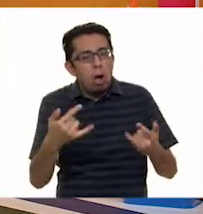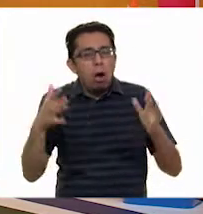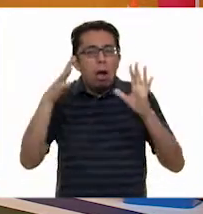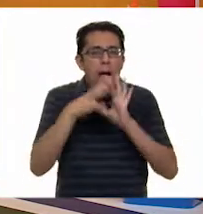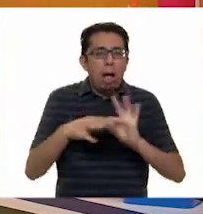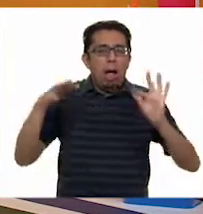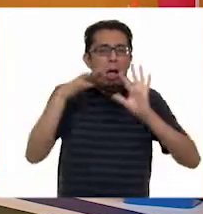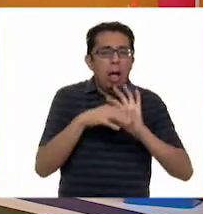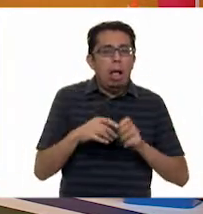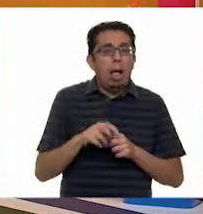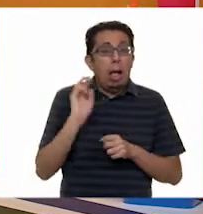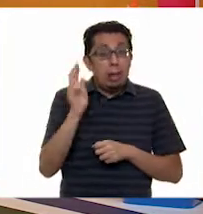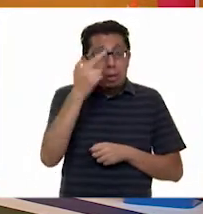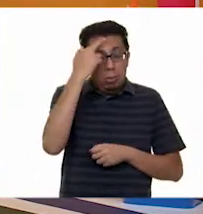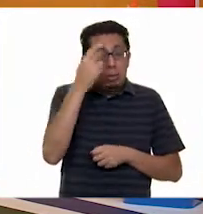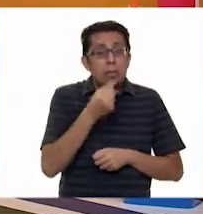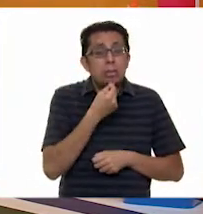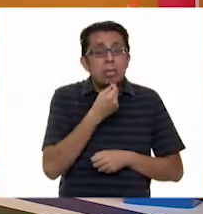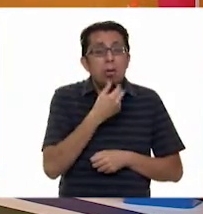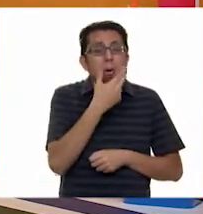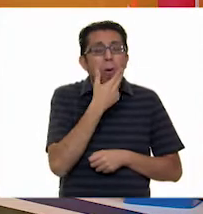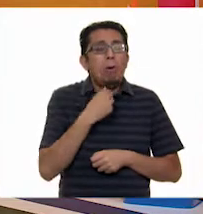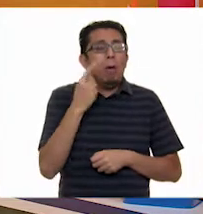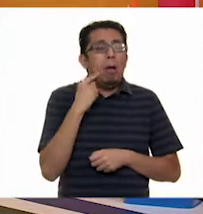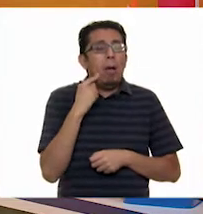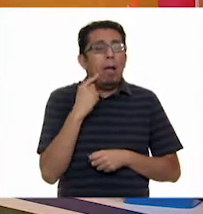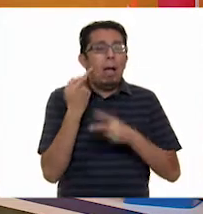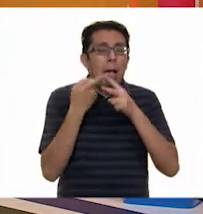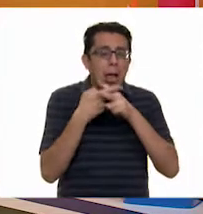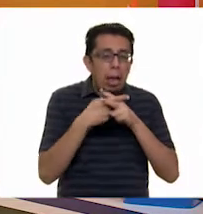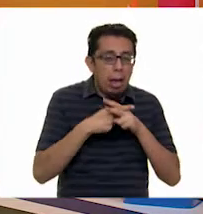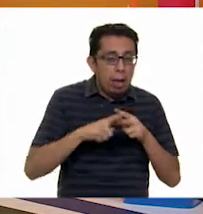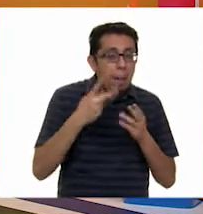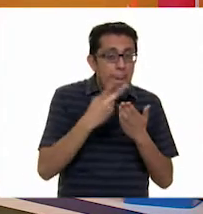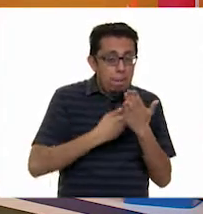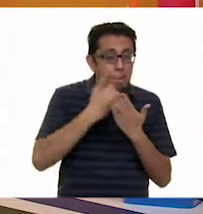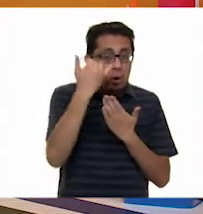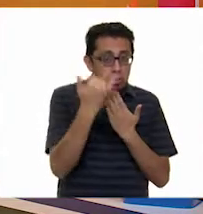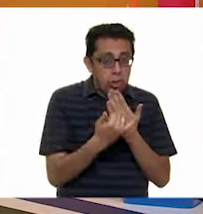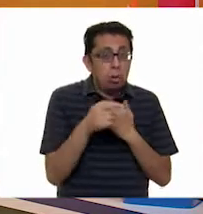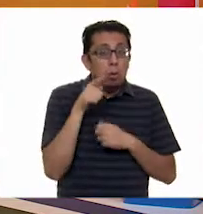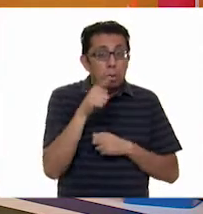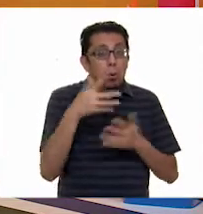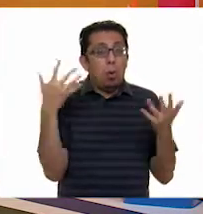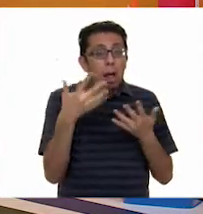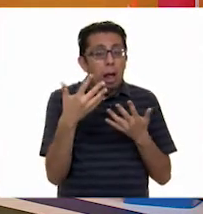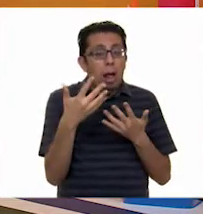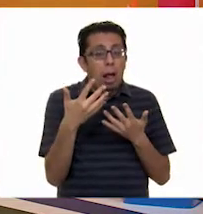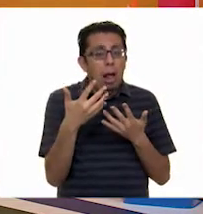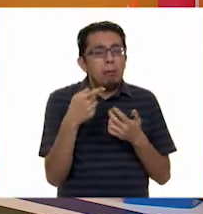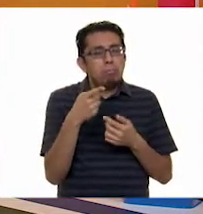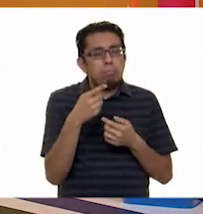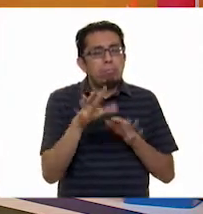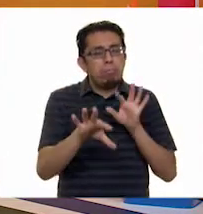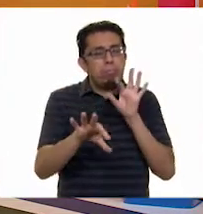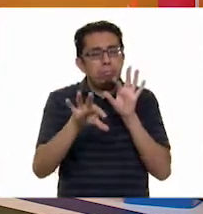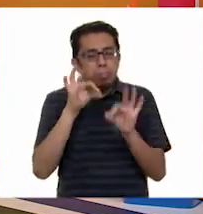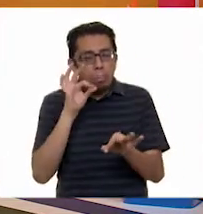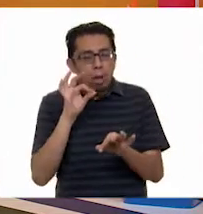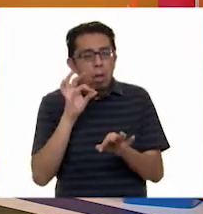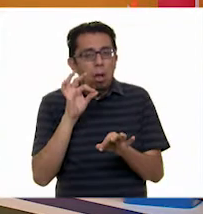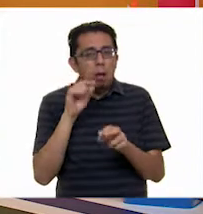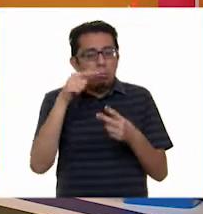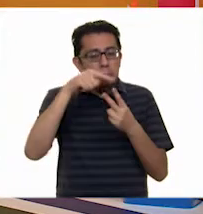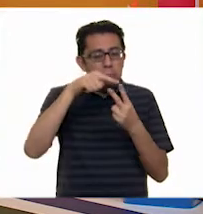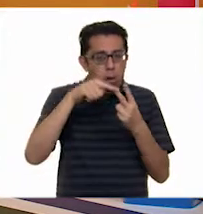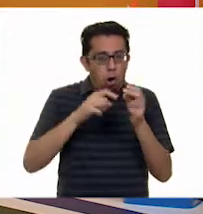¡Ay! Pues recuerden, niñas y niños, que estamos iniciando un proyecto donde tú vas a seleccionar una de las dos obras que